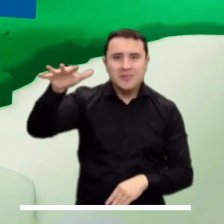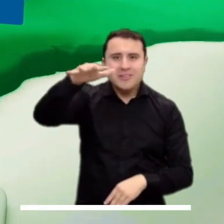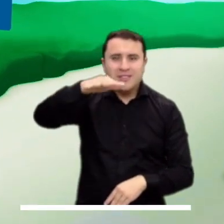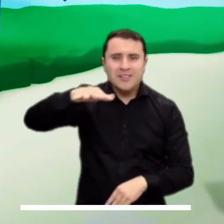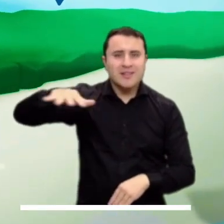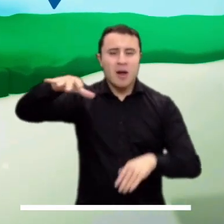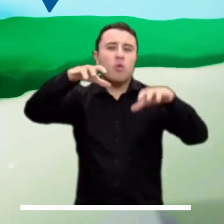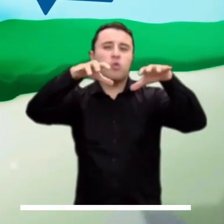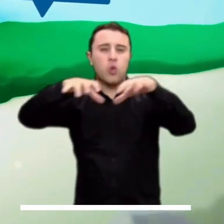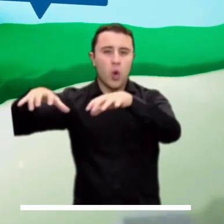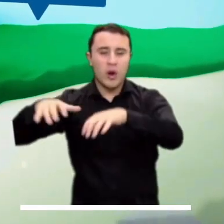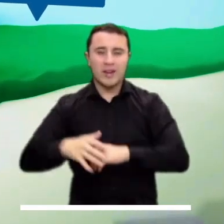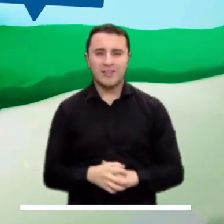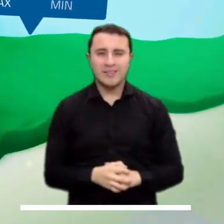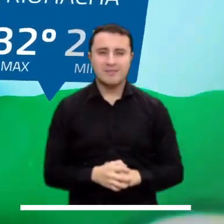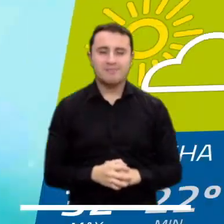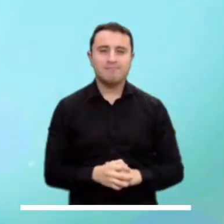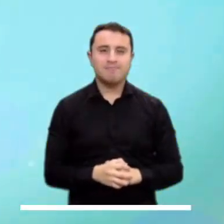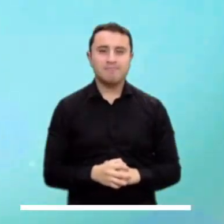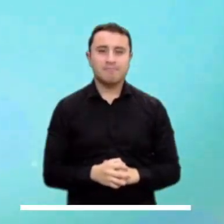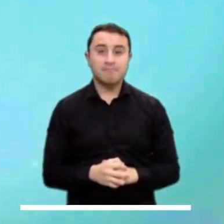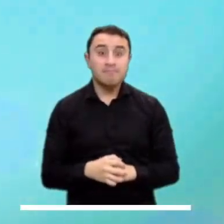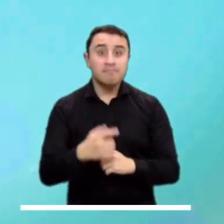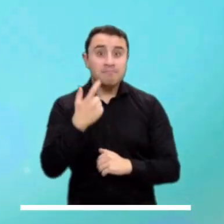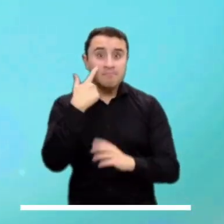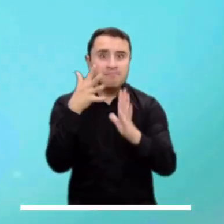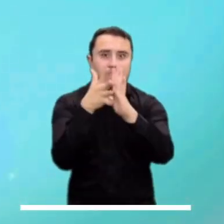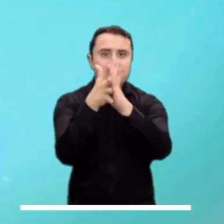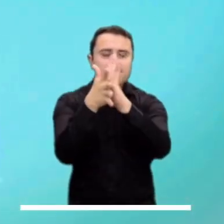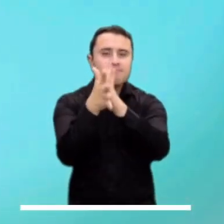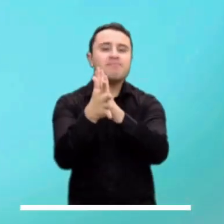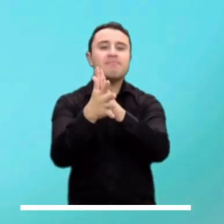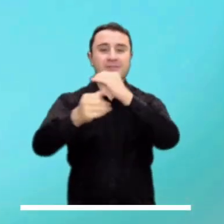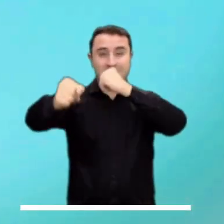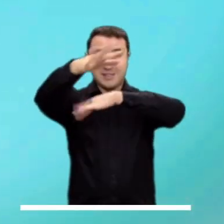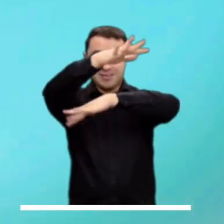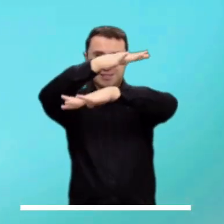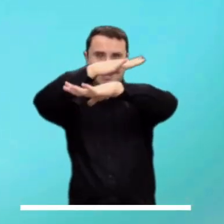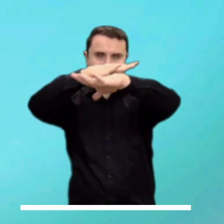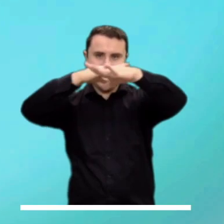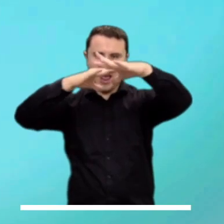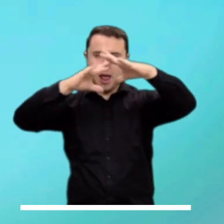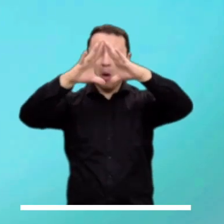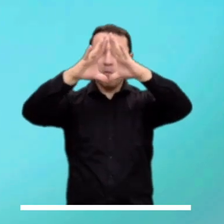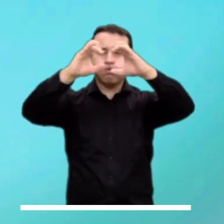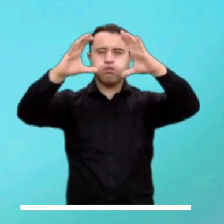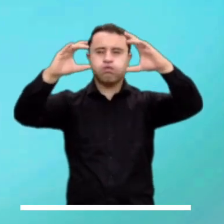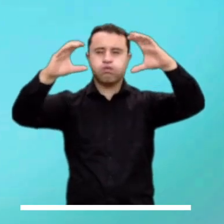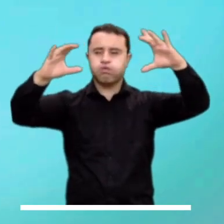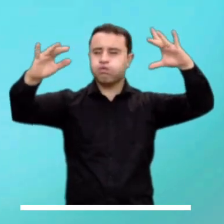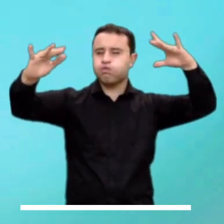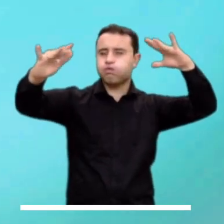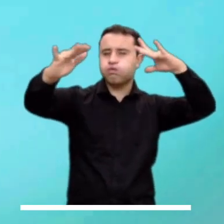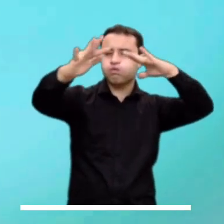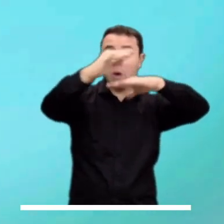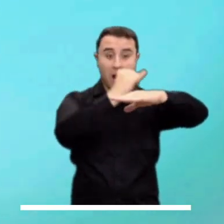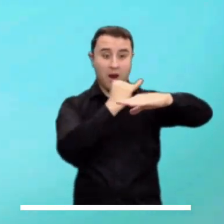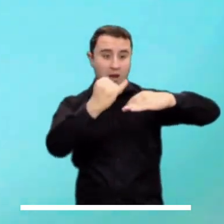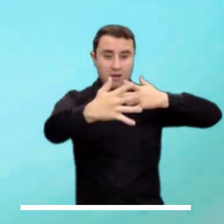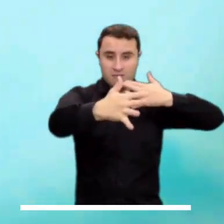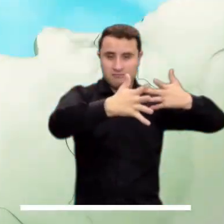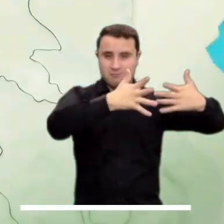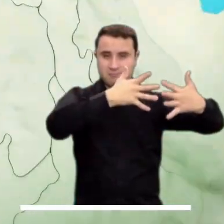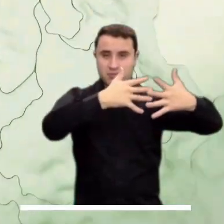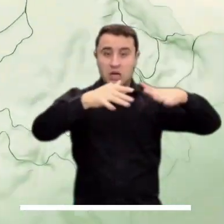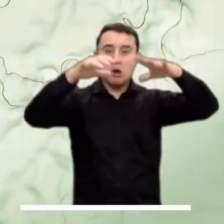esperan lluvistas. Los pronósticos estiman un cielo con nubosidad parcial para las islas de San Andrés y Providencia. Sin embargo,